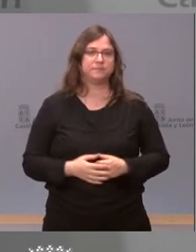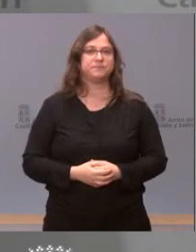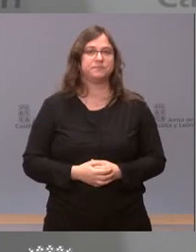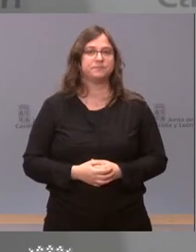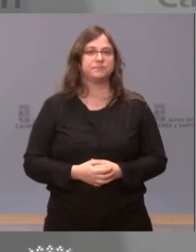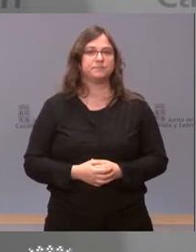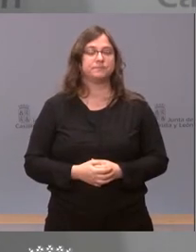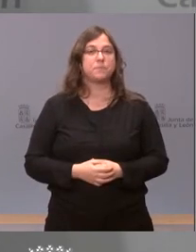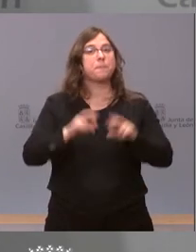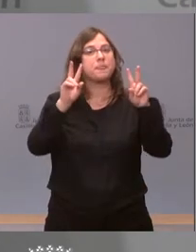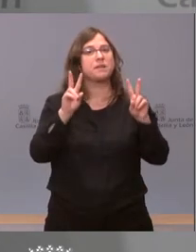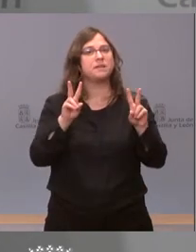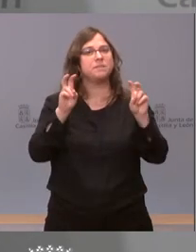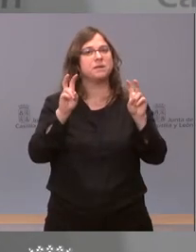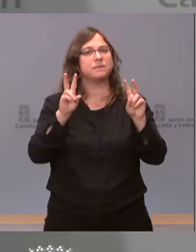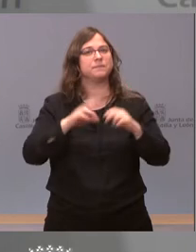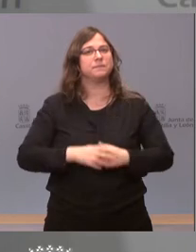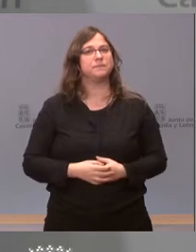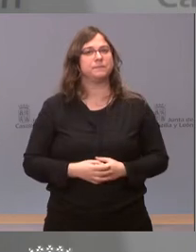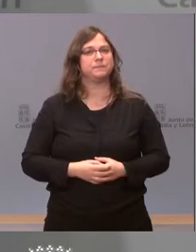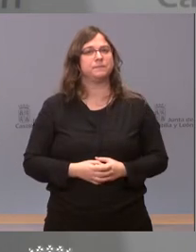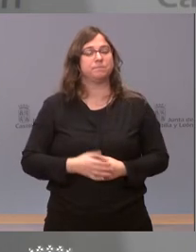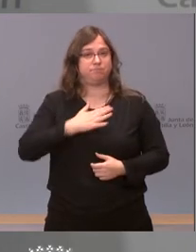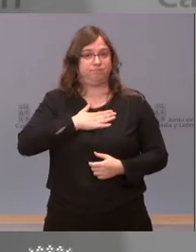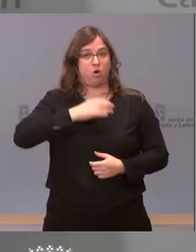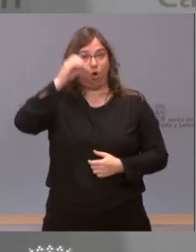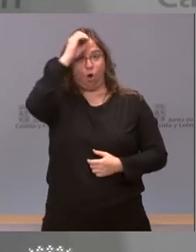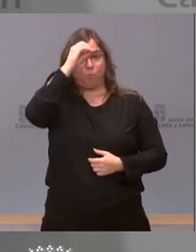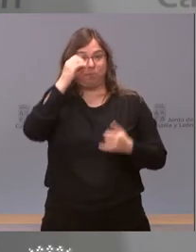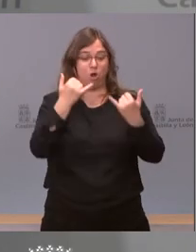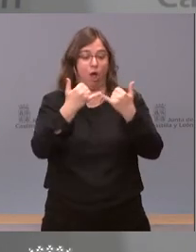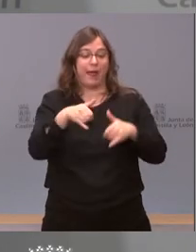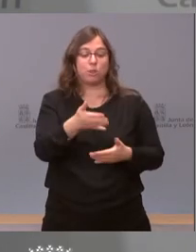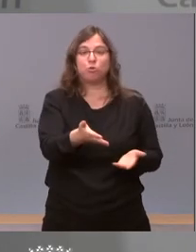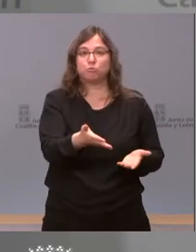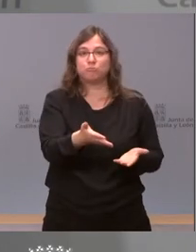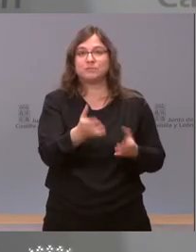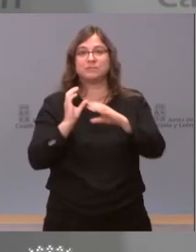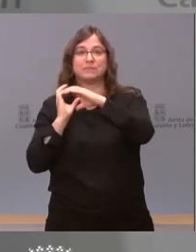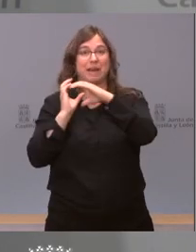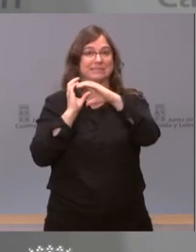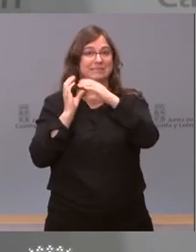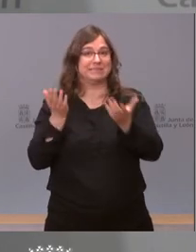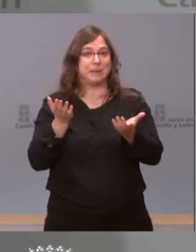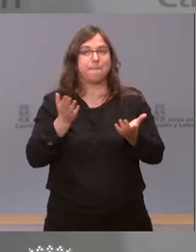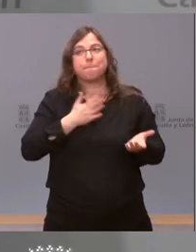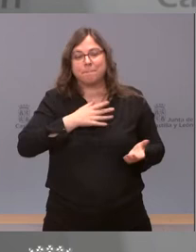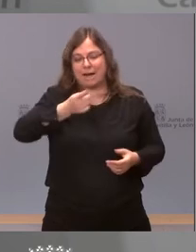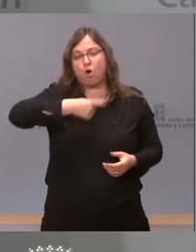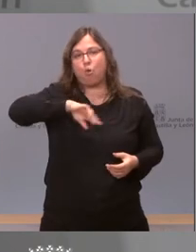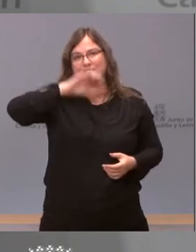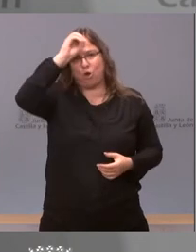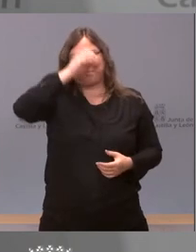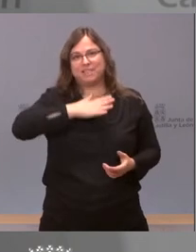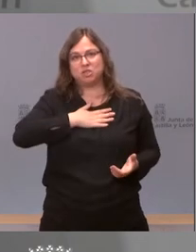con respecto a mi opinión sobre estos actos nuestra opinión sobre estos actos es